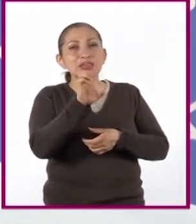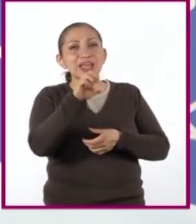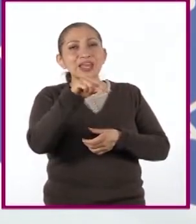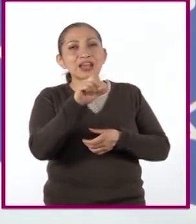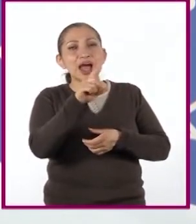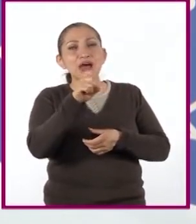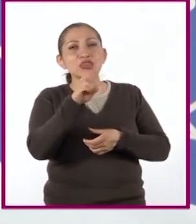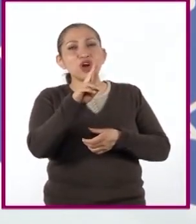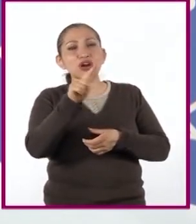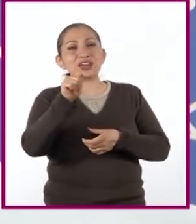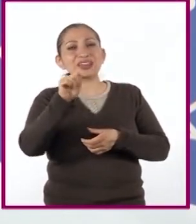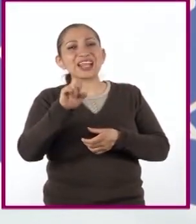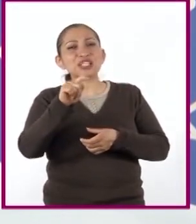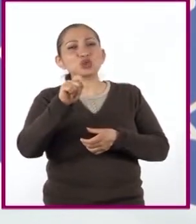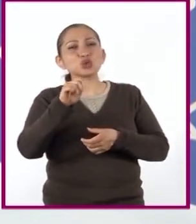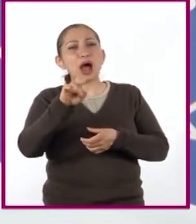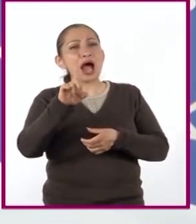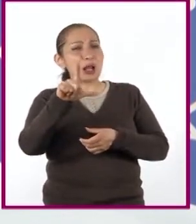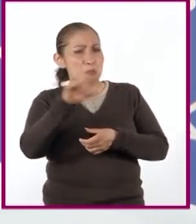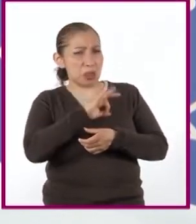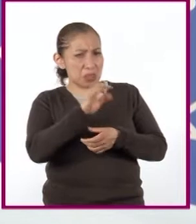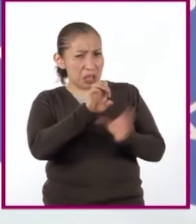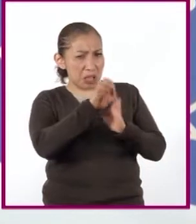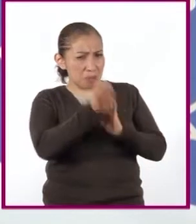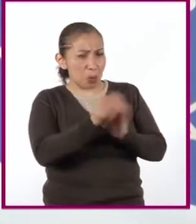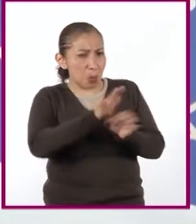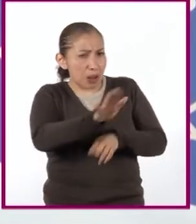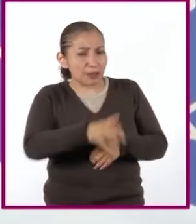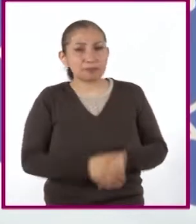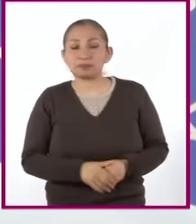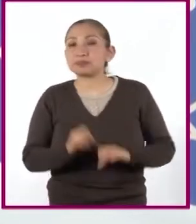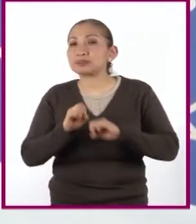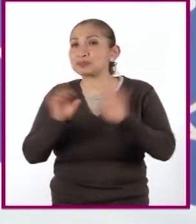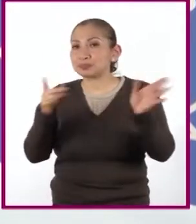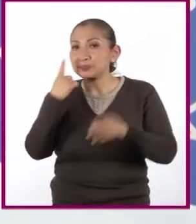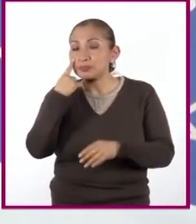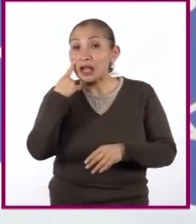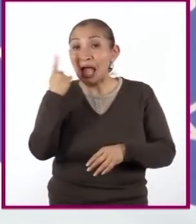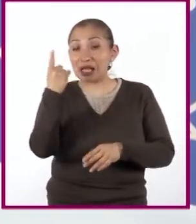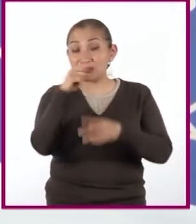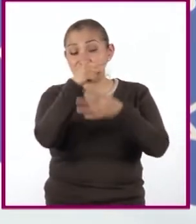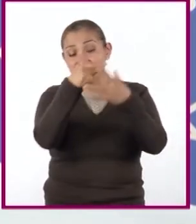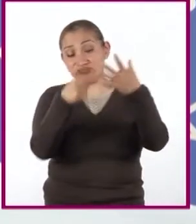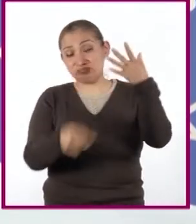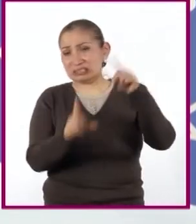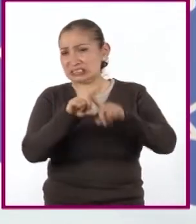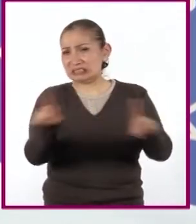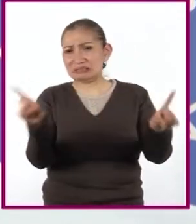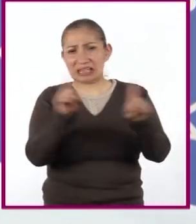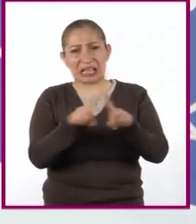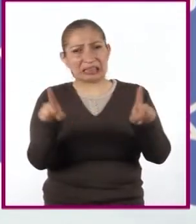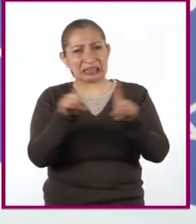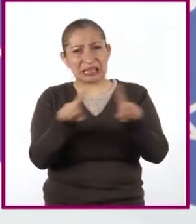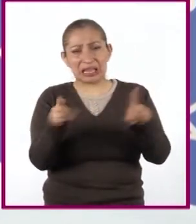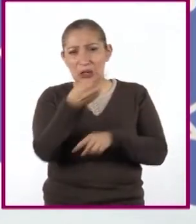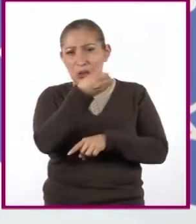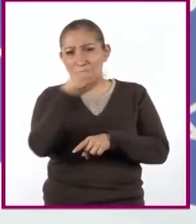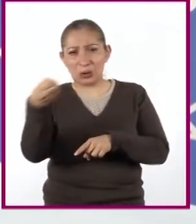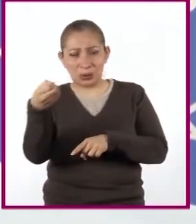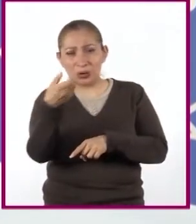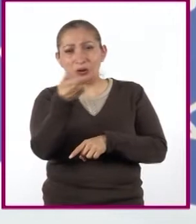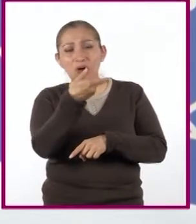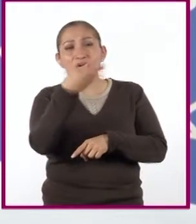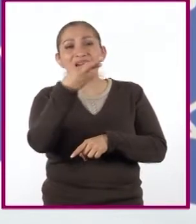¿Nos puede apoyar con algunos ejemplos? Por supuesto, hay una variedad de ordenadores textuales o gráficos